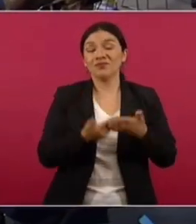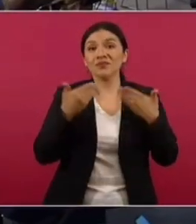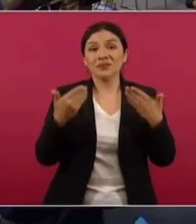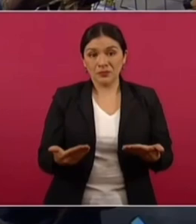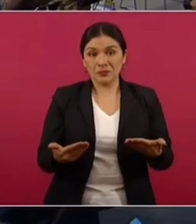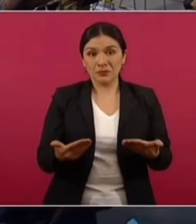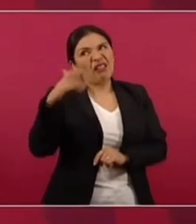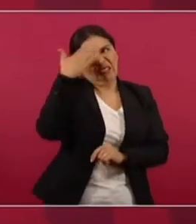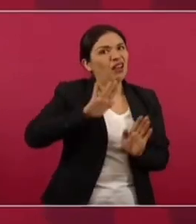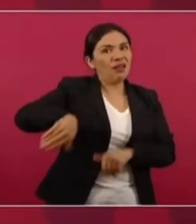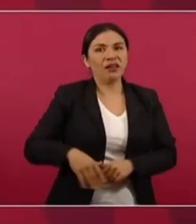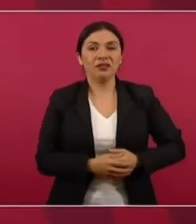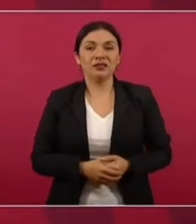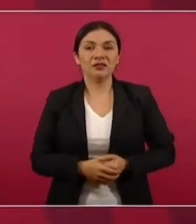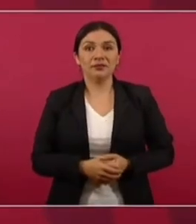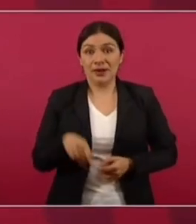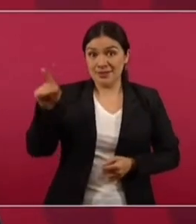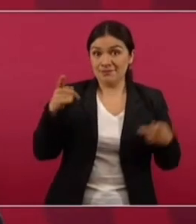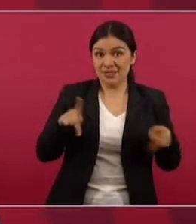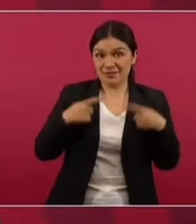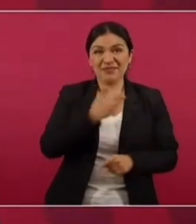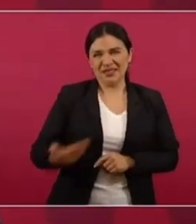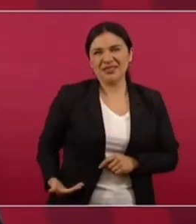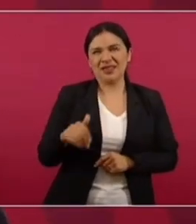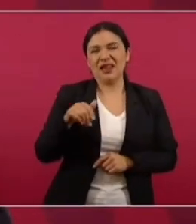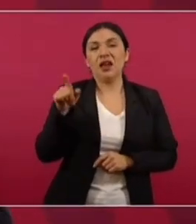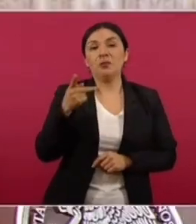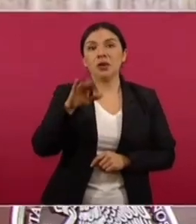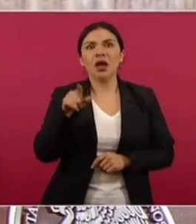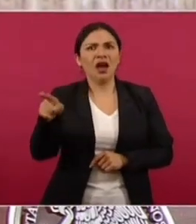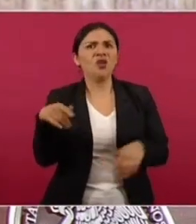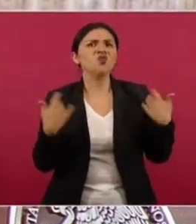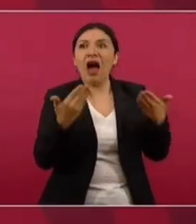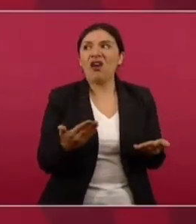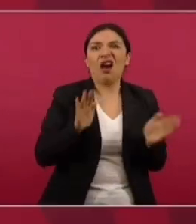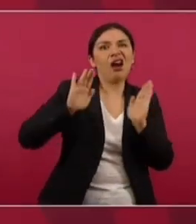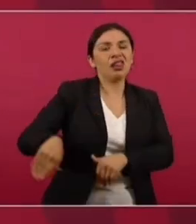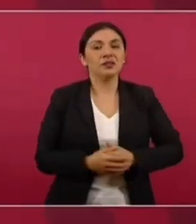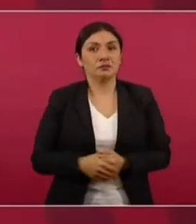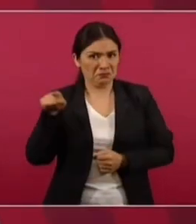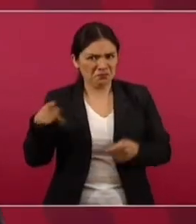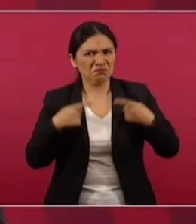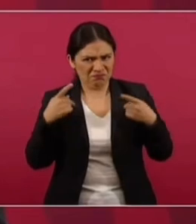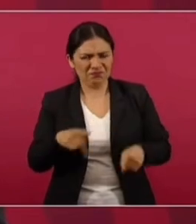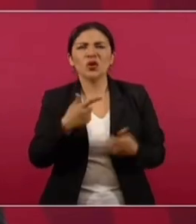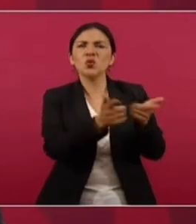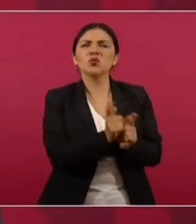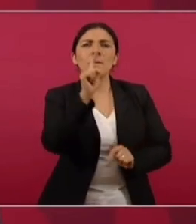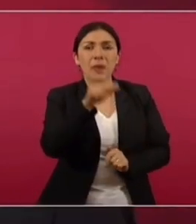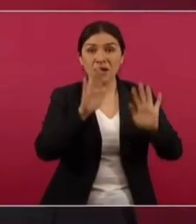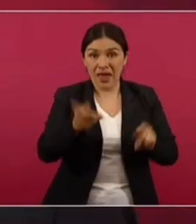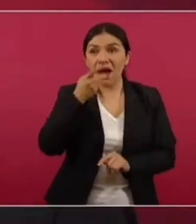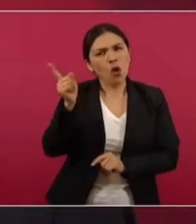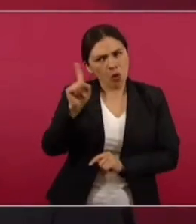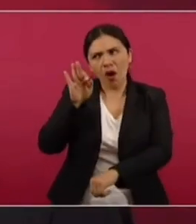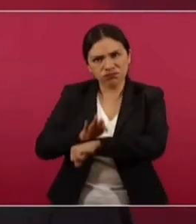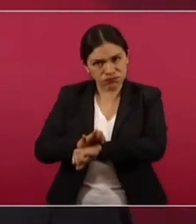ni lo conocen. Cuando él les dio todo. ¿Ha salido este señor del PAN a defenderlo?